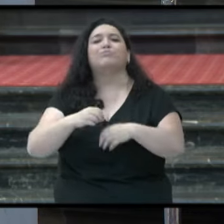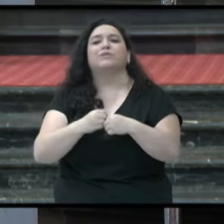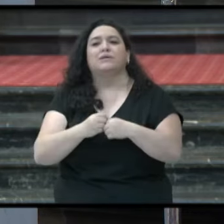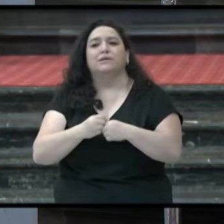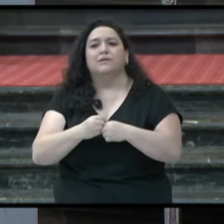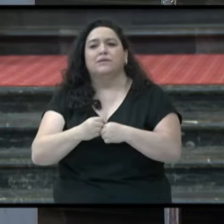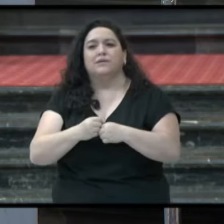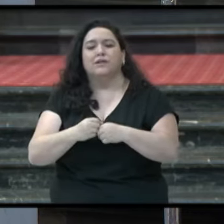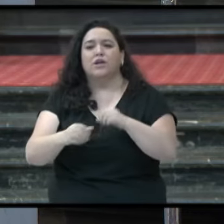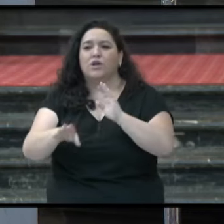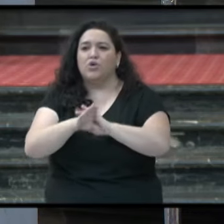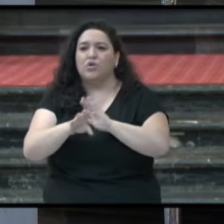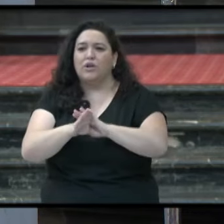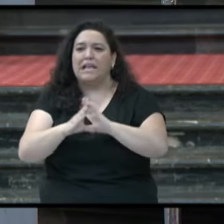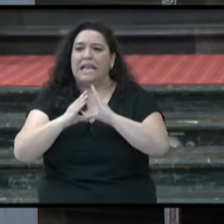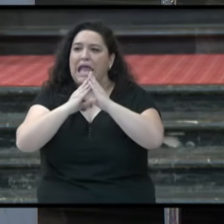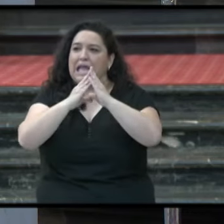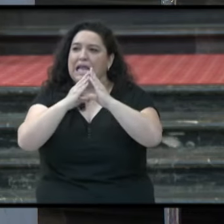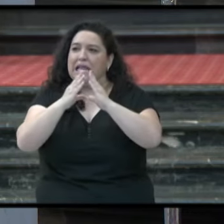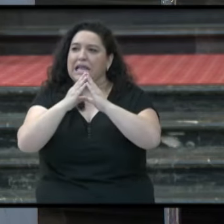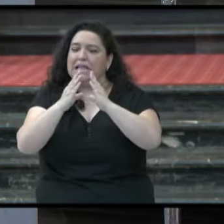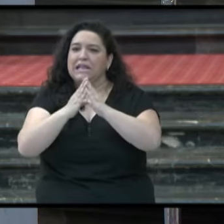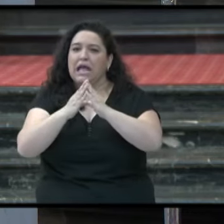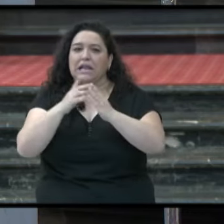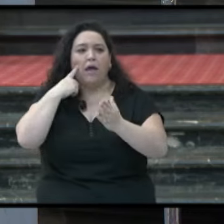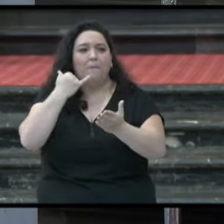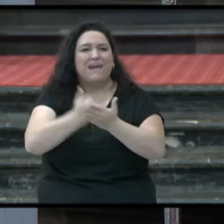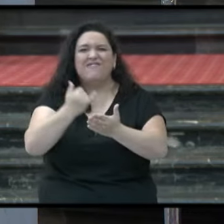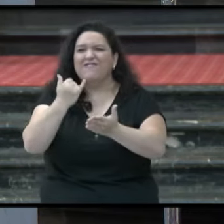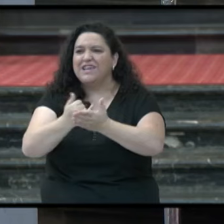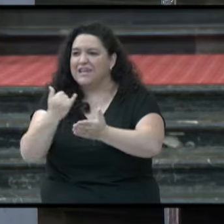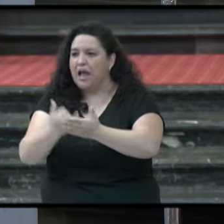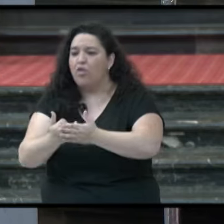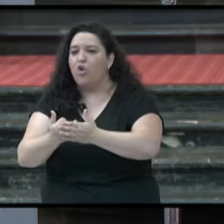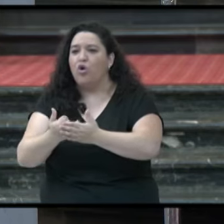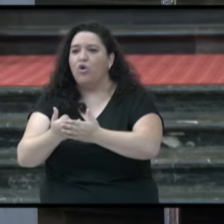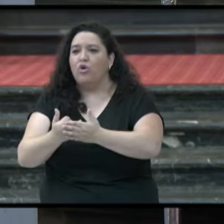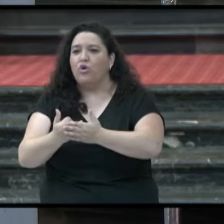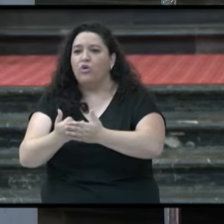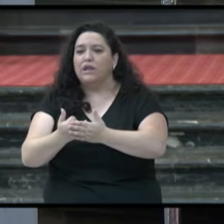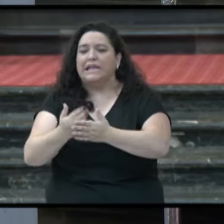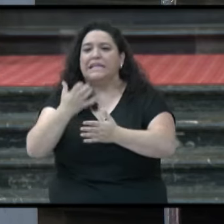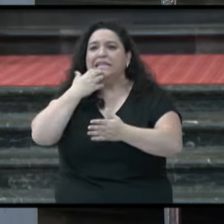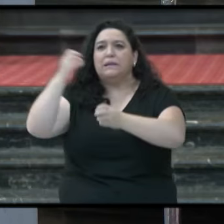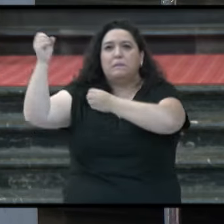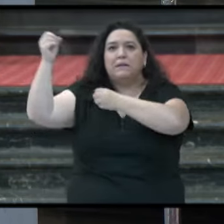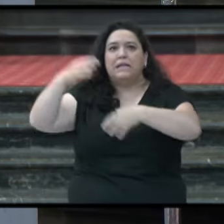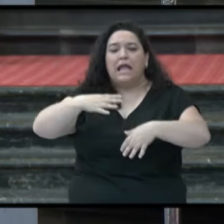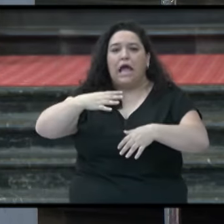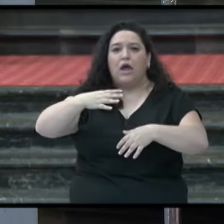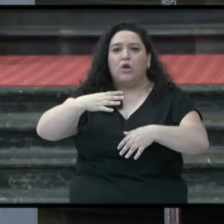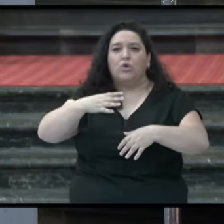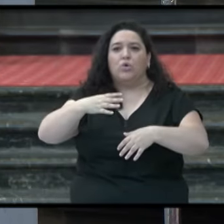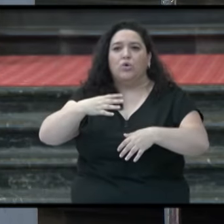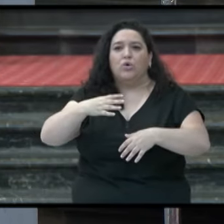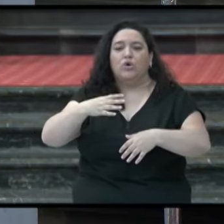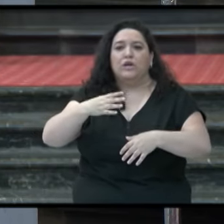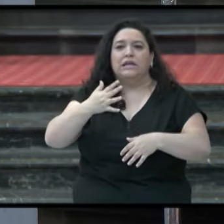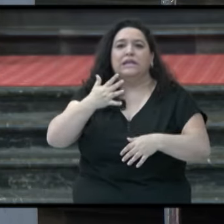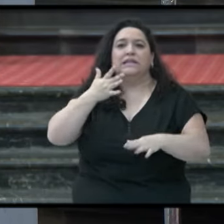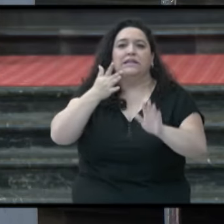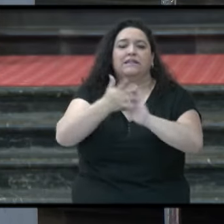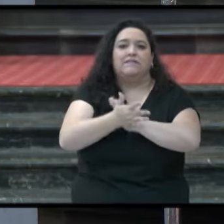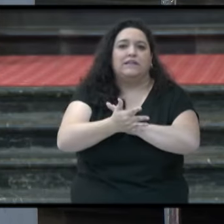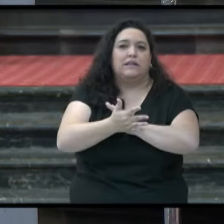Y continuamente la Iglesia los está verificando. Y sin un milagro no es beatificada esta persona.